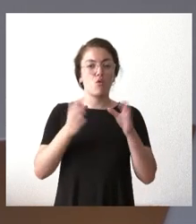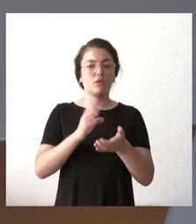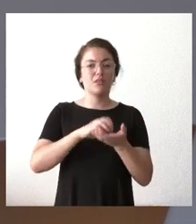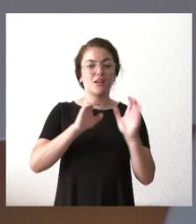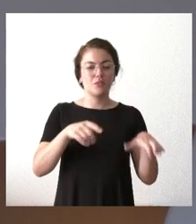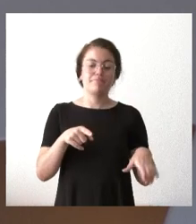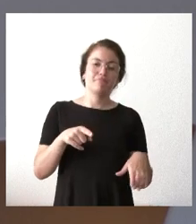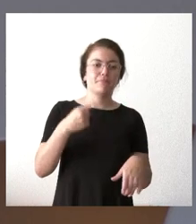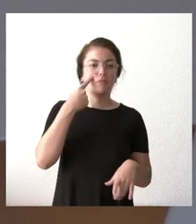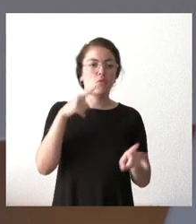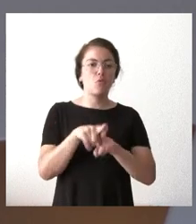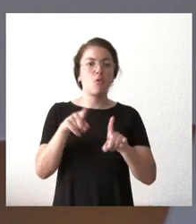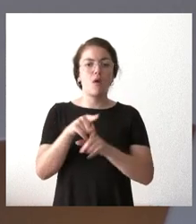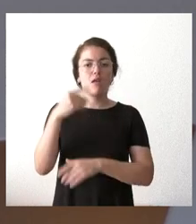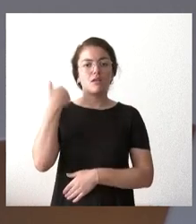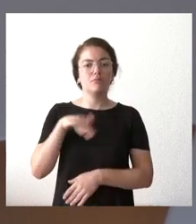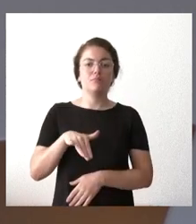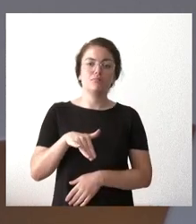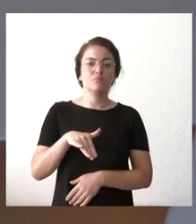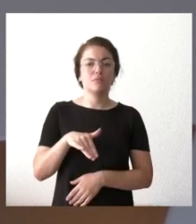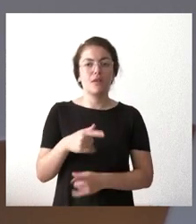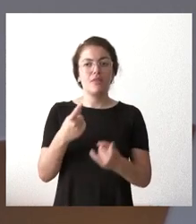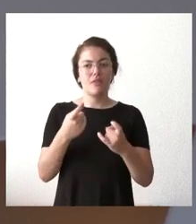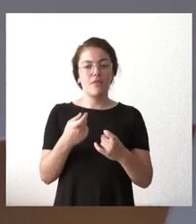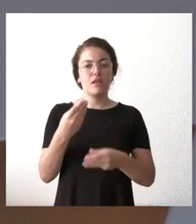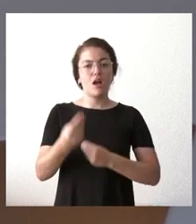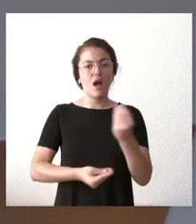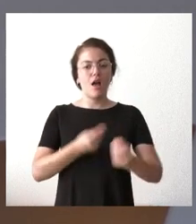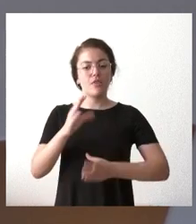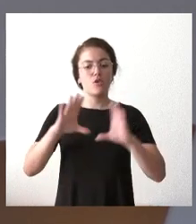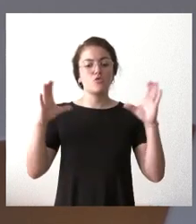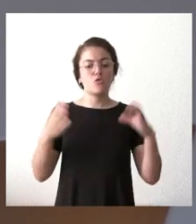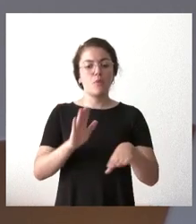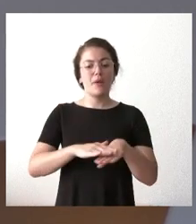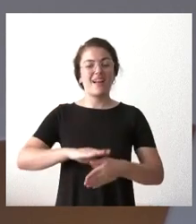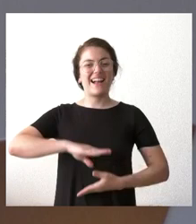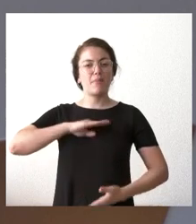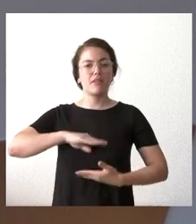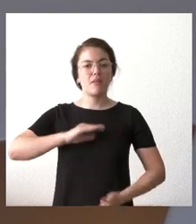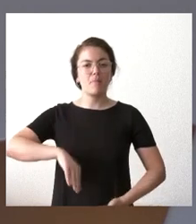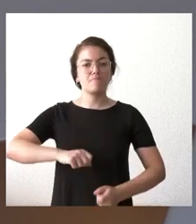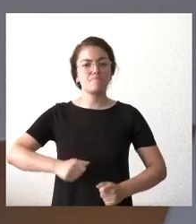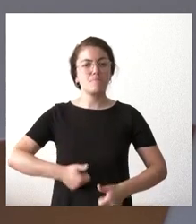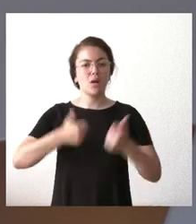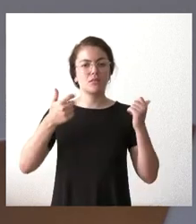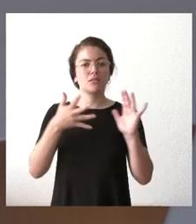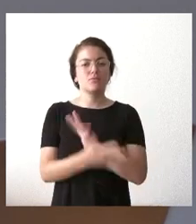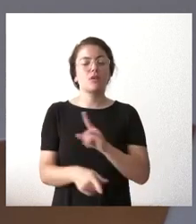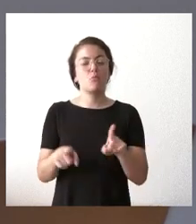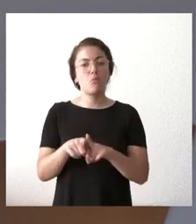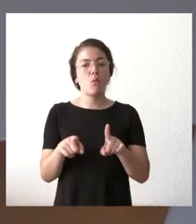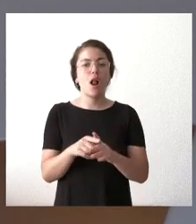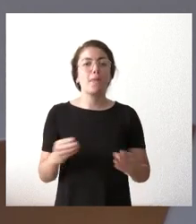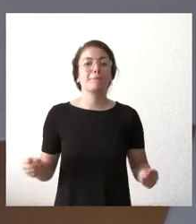de armarnos con un operativo que pueda tener mayores capacidades y por tanto que se incrementase esa mejora constante